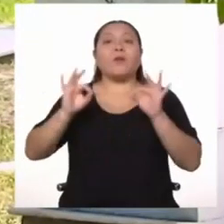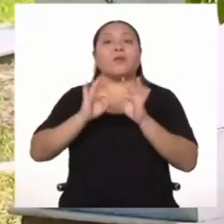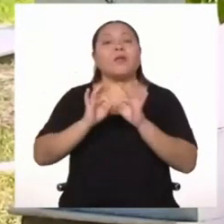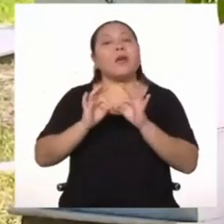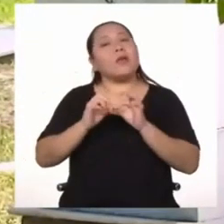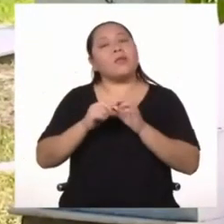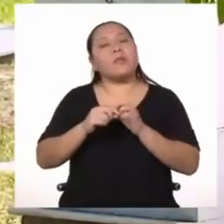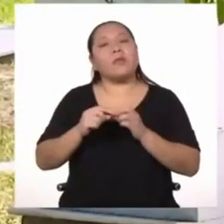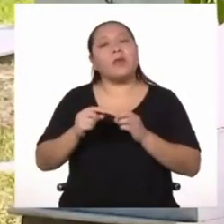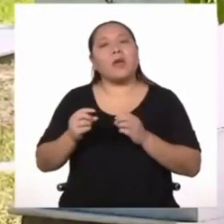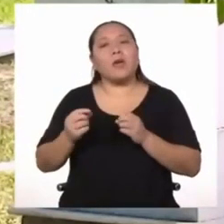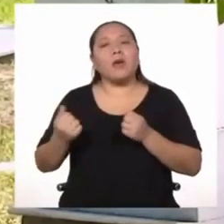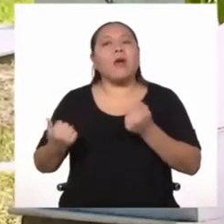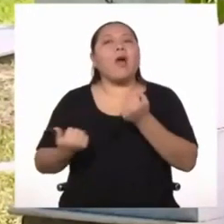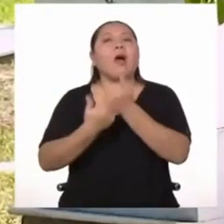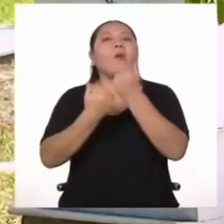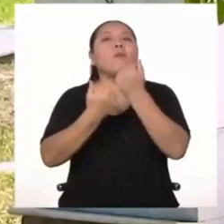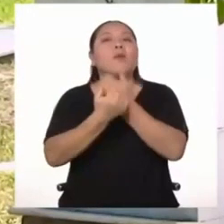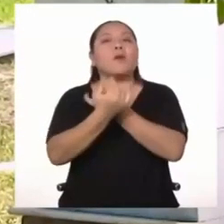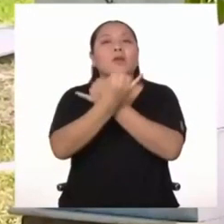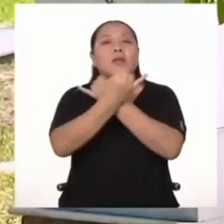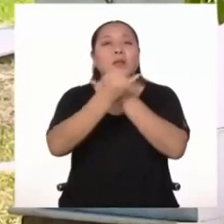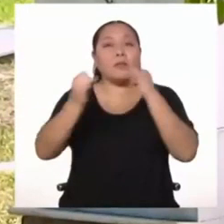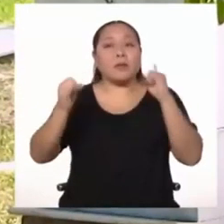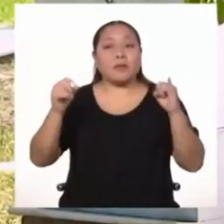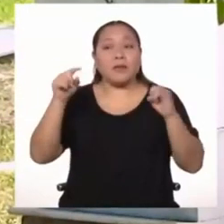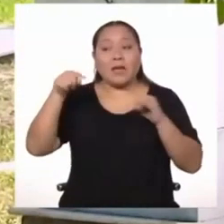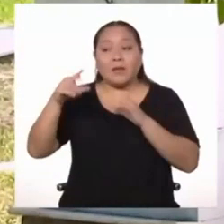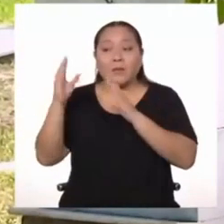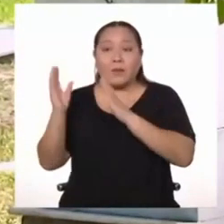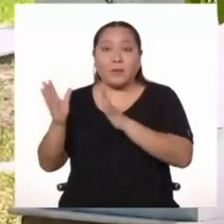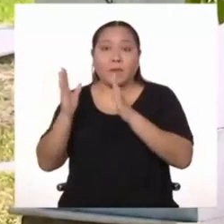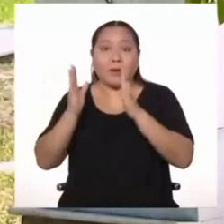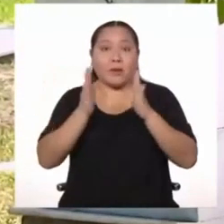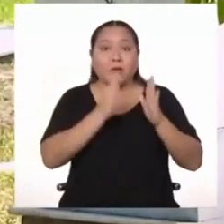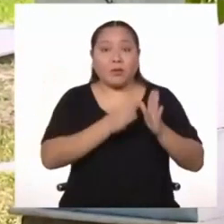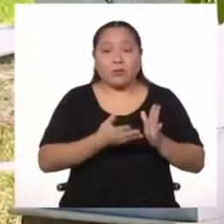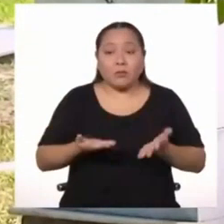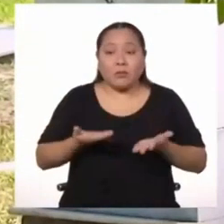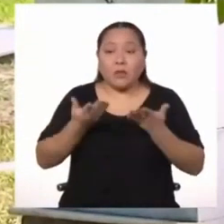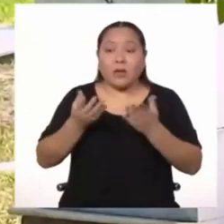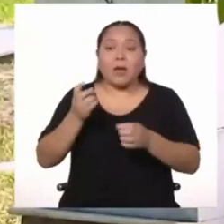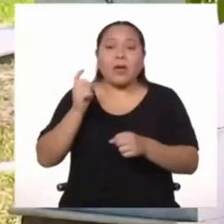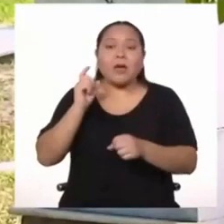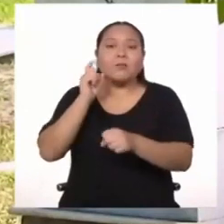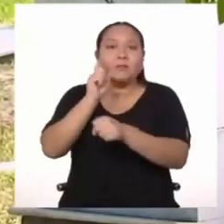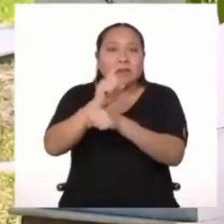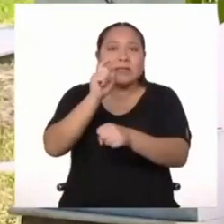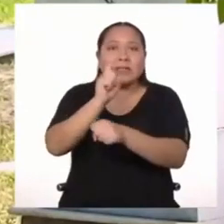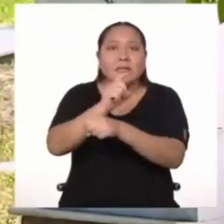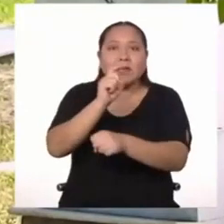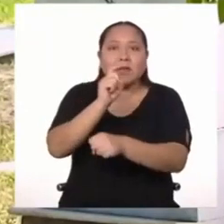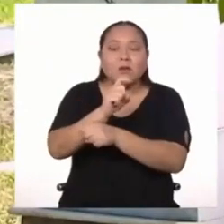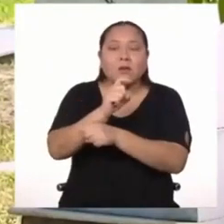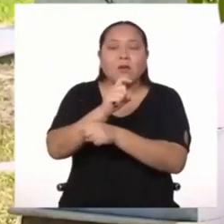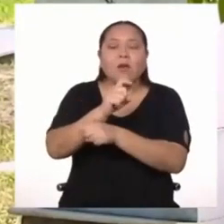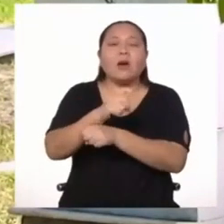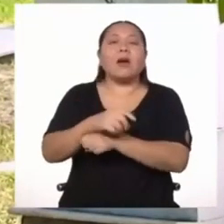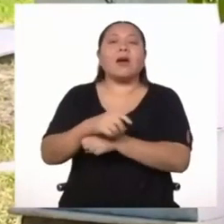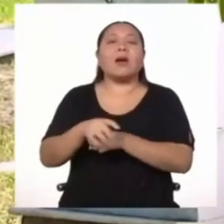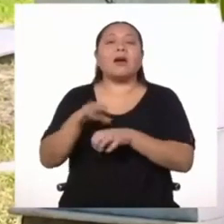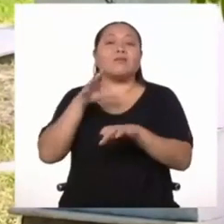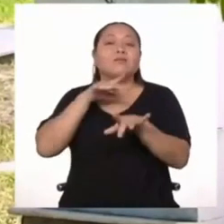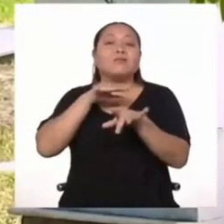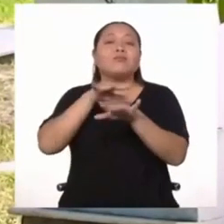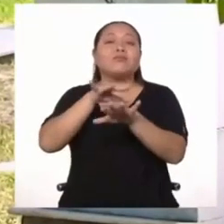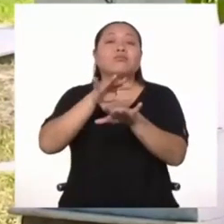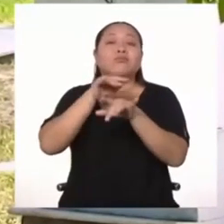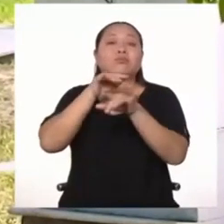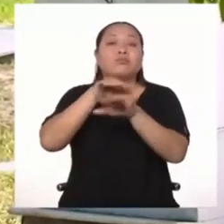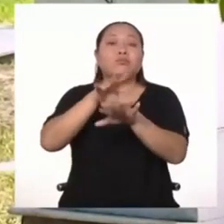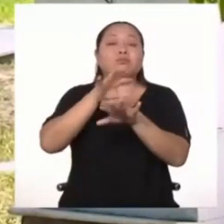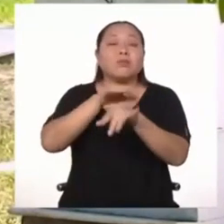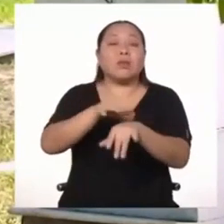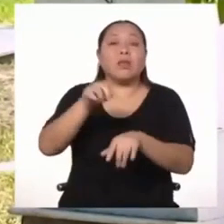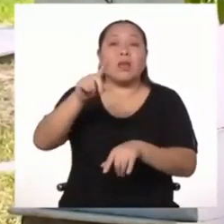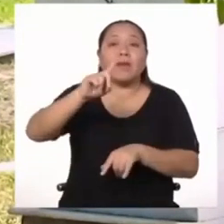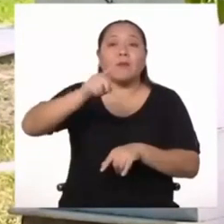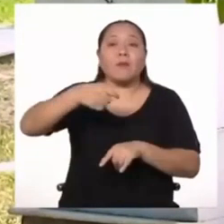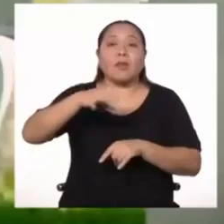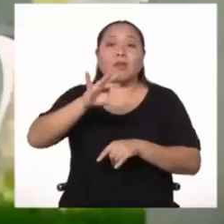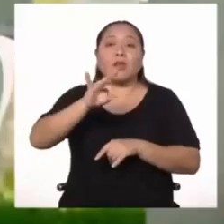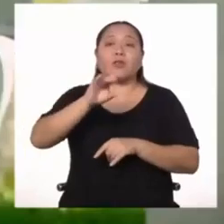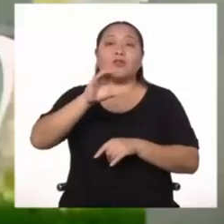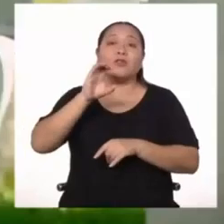de la independencia y fue quien organizó y entrenó al ejército peruano de 1823, cuando éramos una república